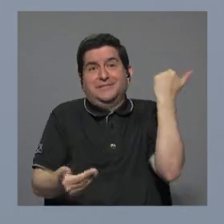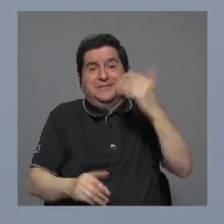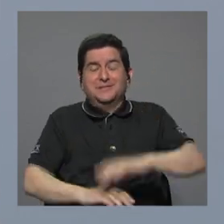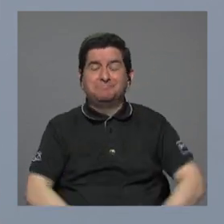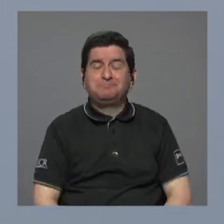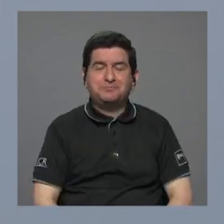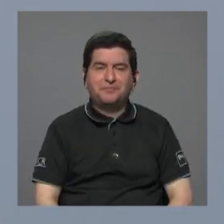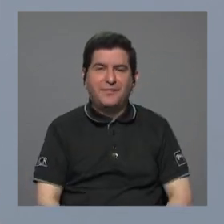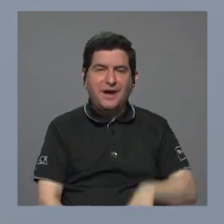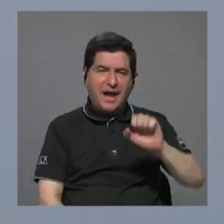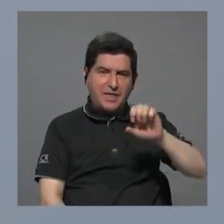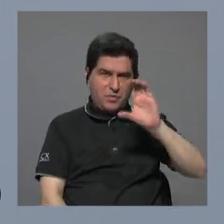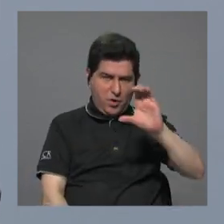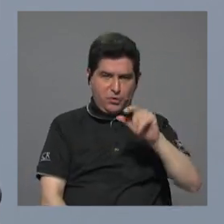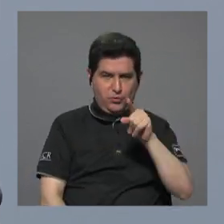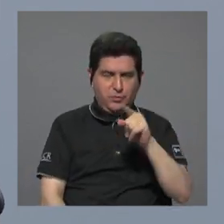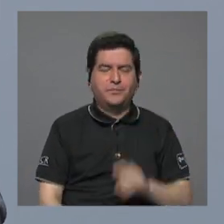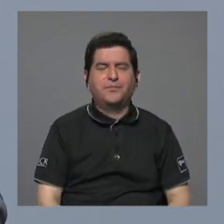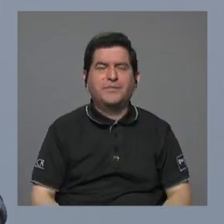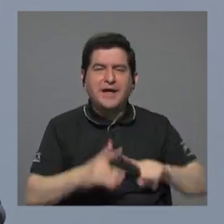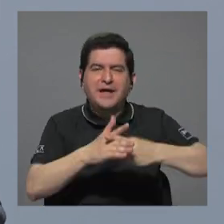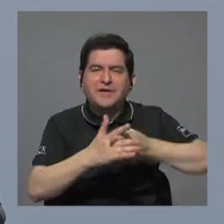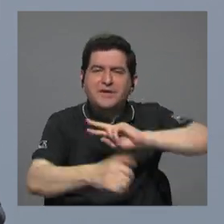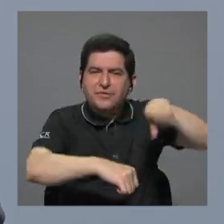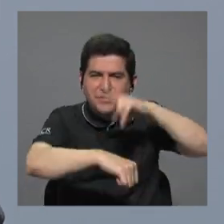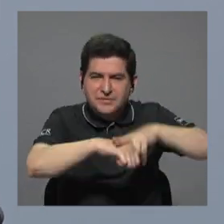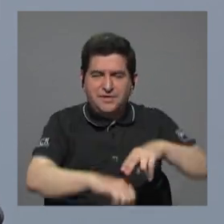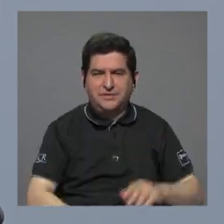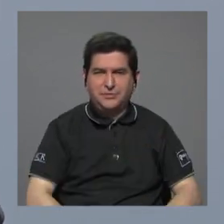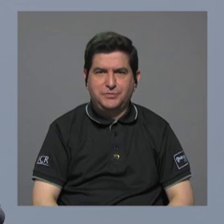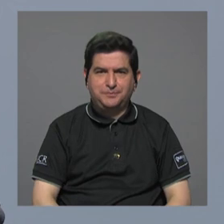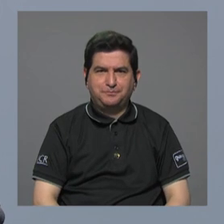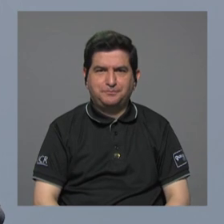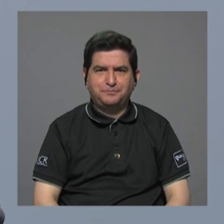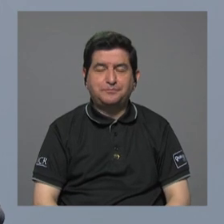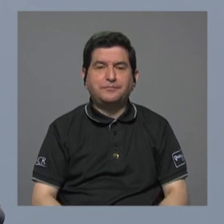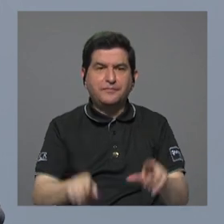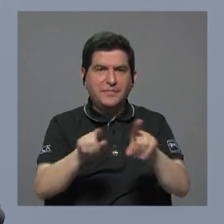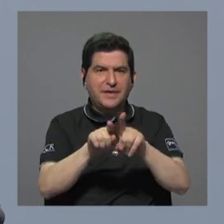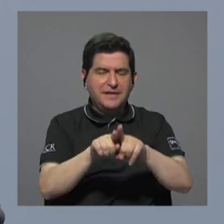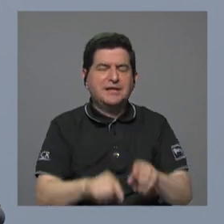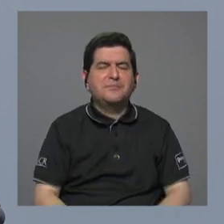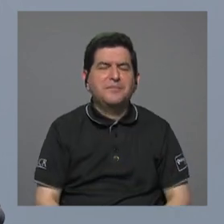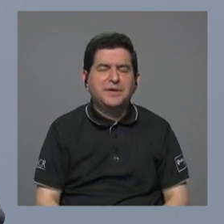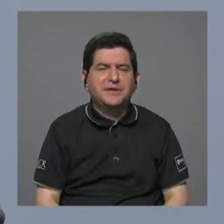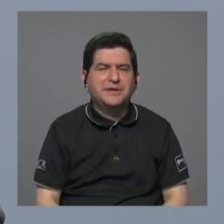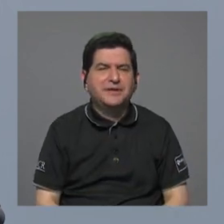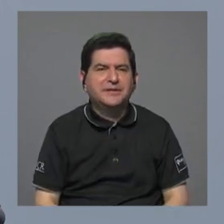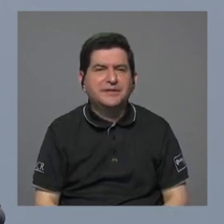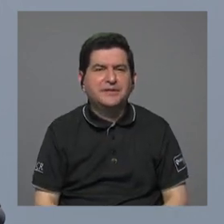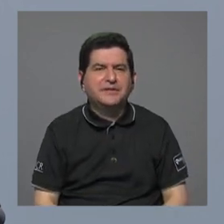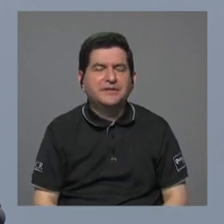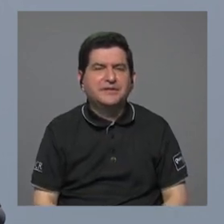Eduardo Cruzhan de Restauración Nacional a mí me tenemos también a don David todavía esperando a mí me parece